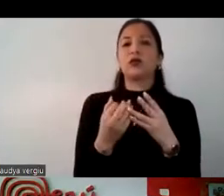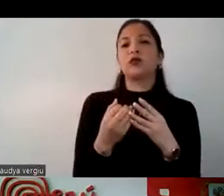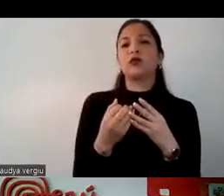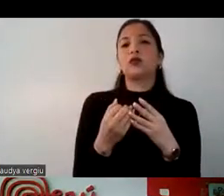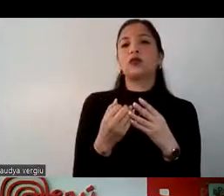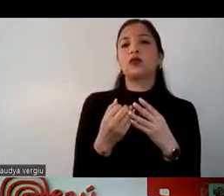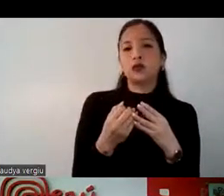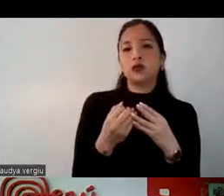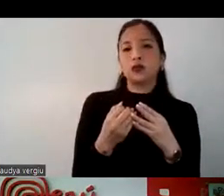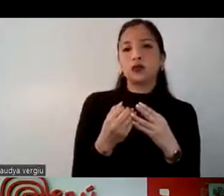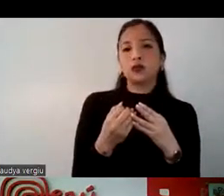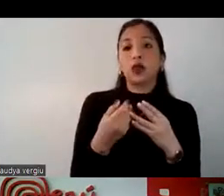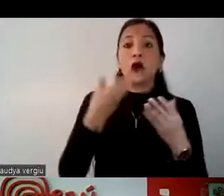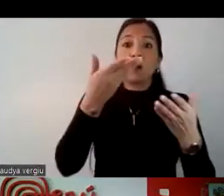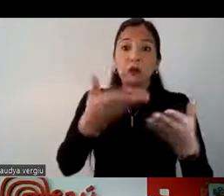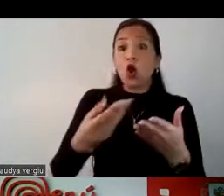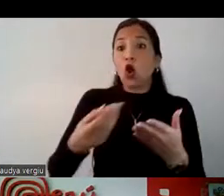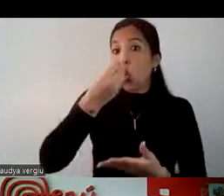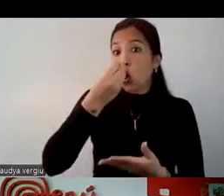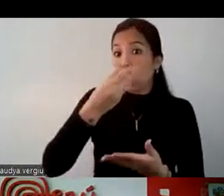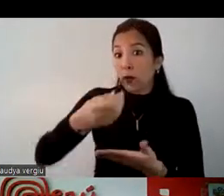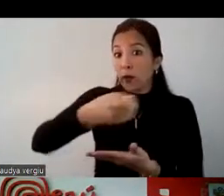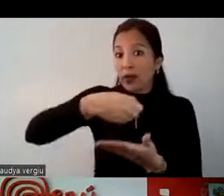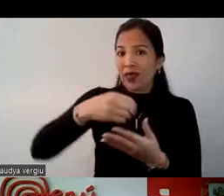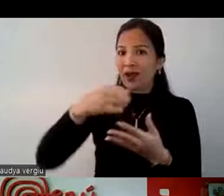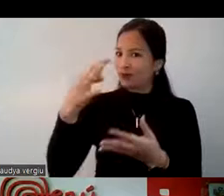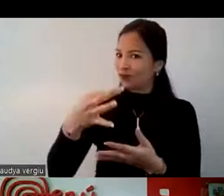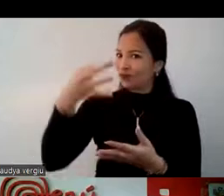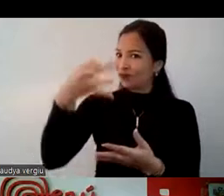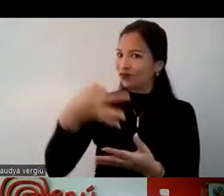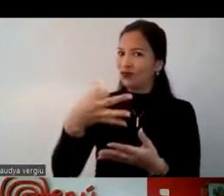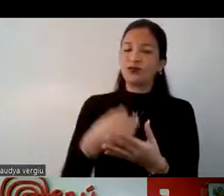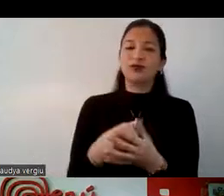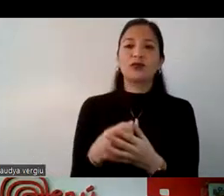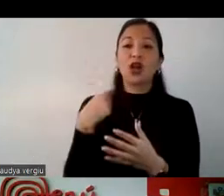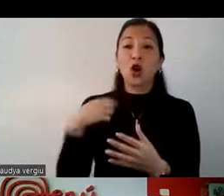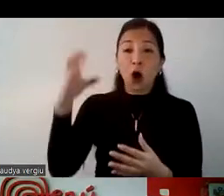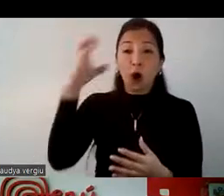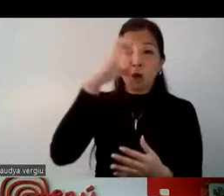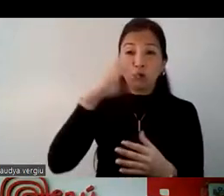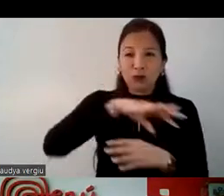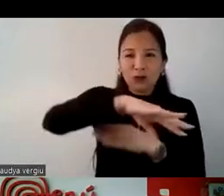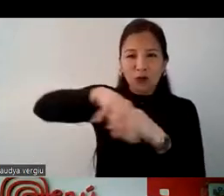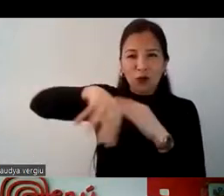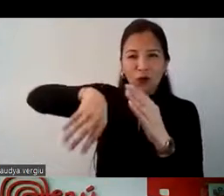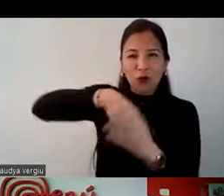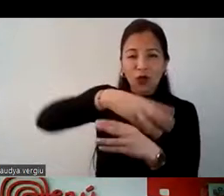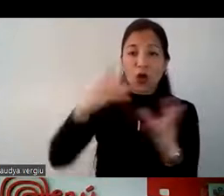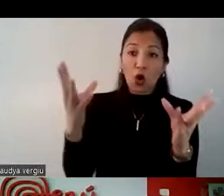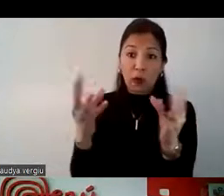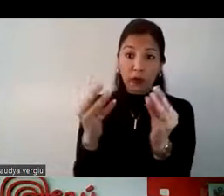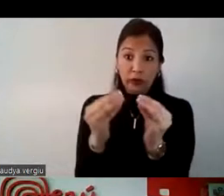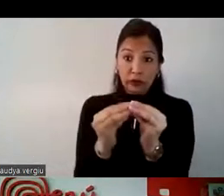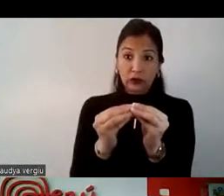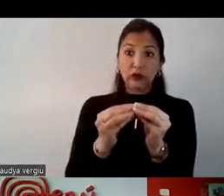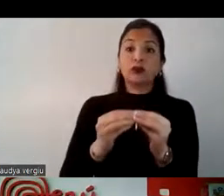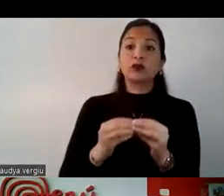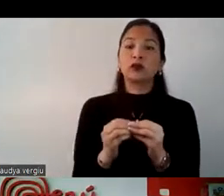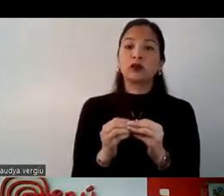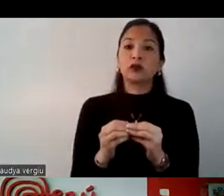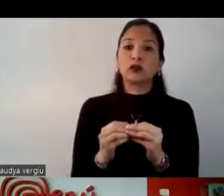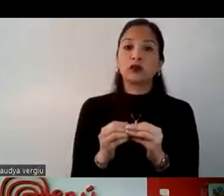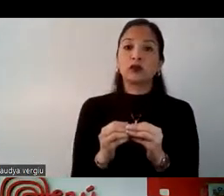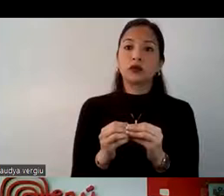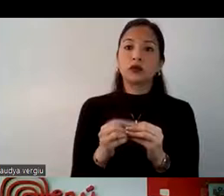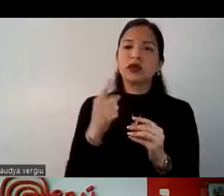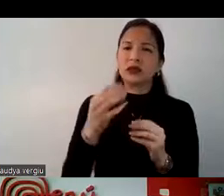servicios gastronómicos de calidad, ¿no? Buscan un destino que les brinde todo eso. Y además, y esto ya